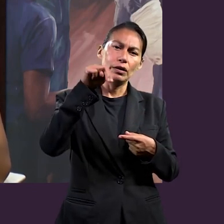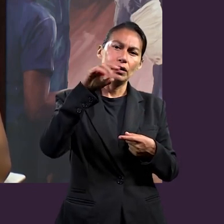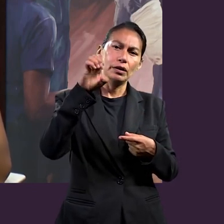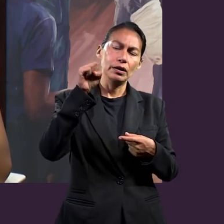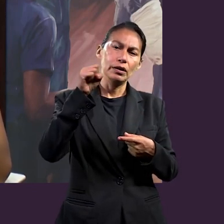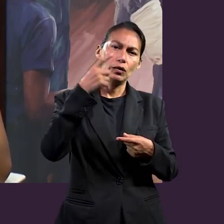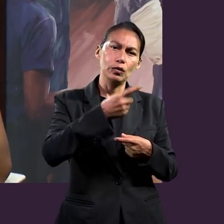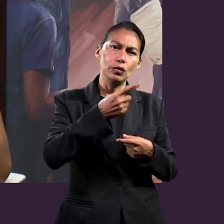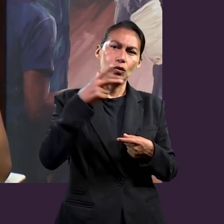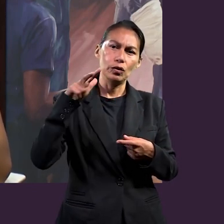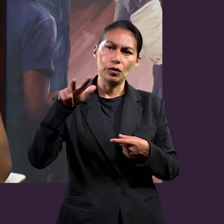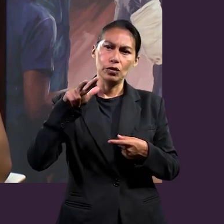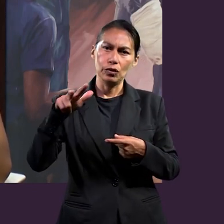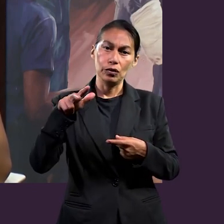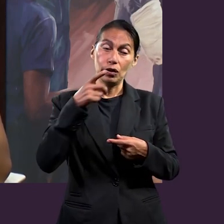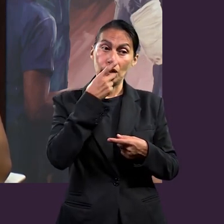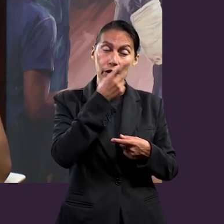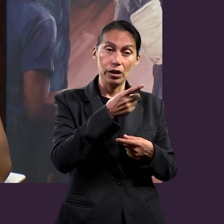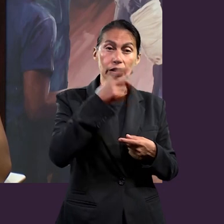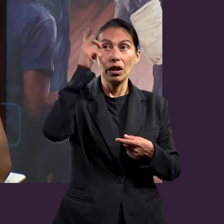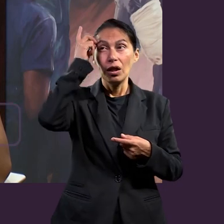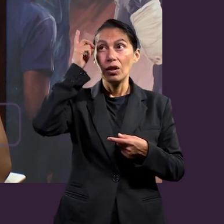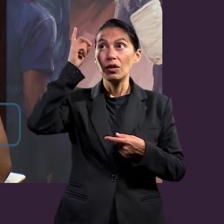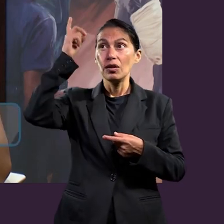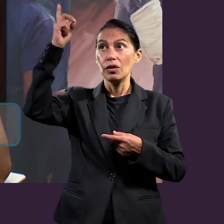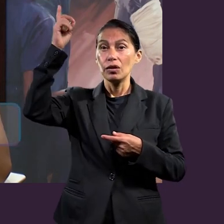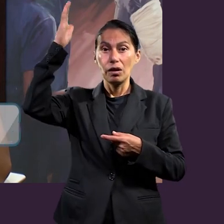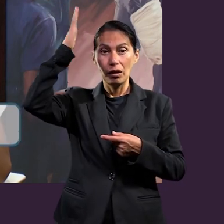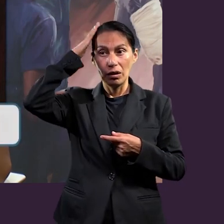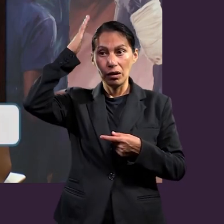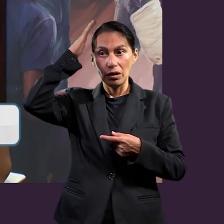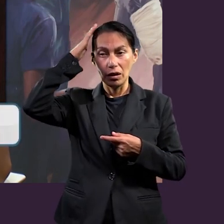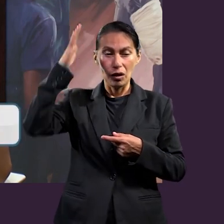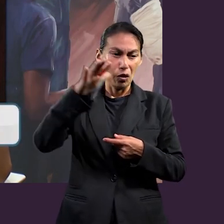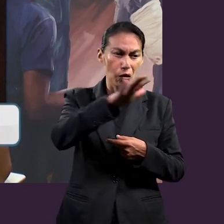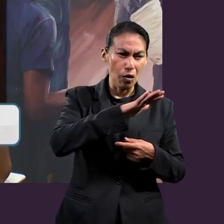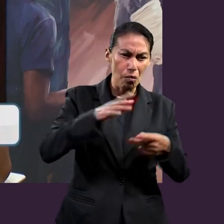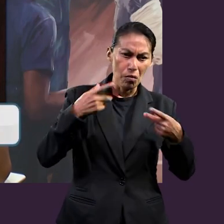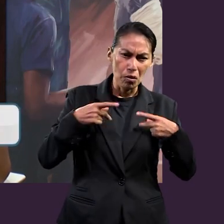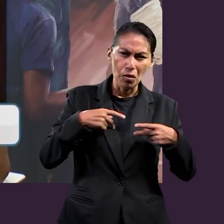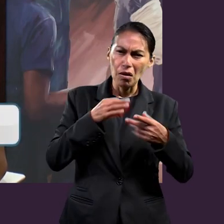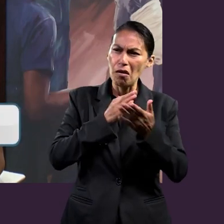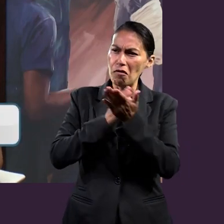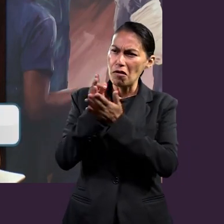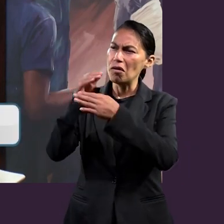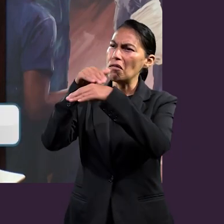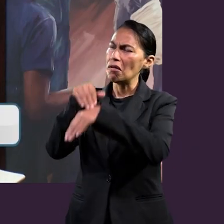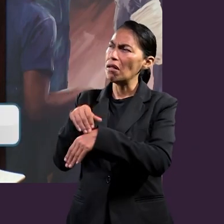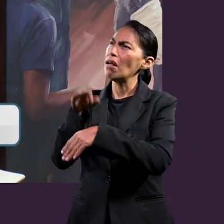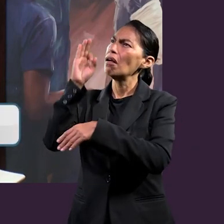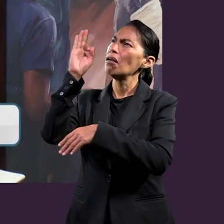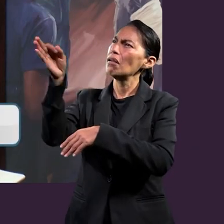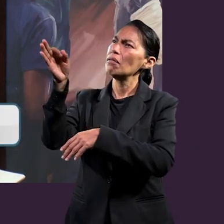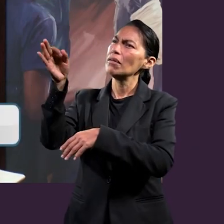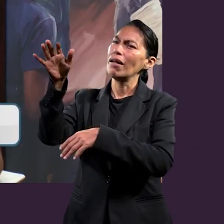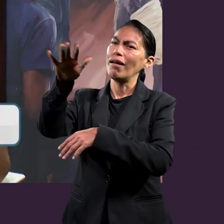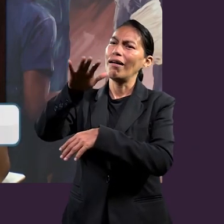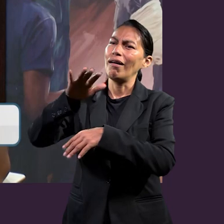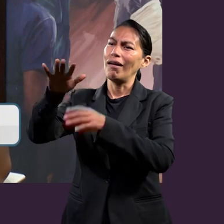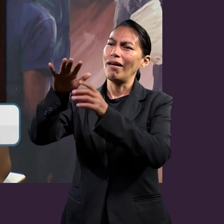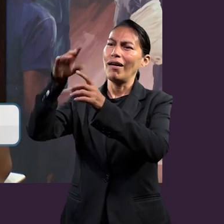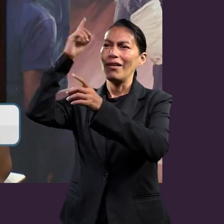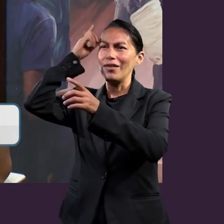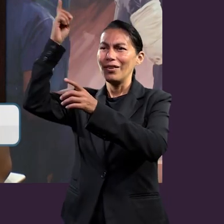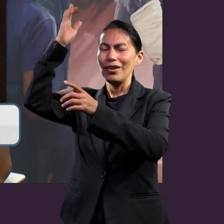.18 que dice Él es también la cabeza del cuerpo, que es la iglesia. Y como hemos estado leyendo también el